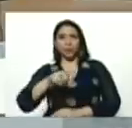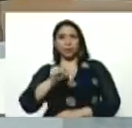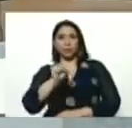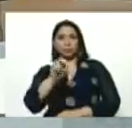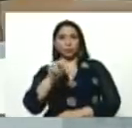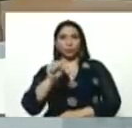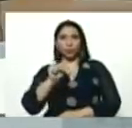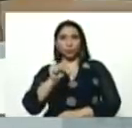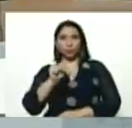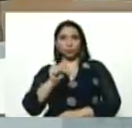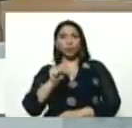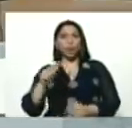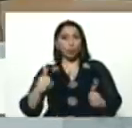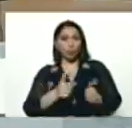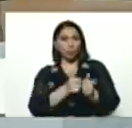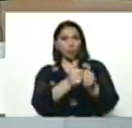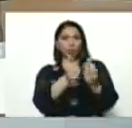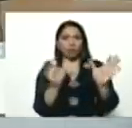acompaña también, esas reuniones de,